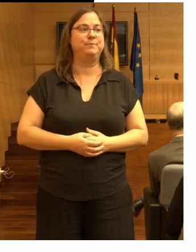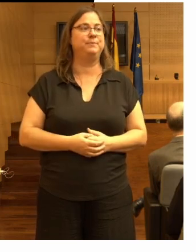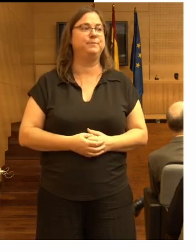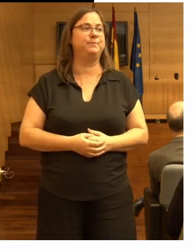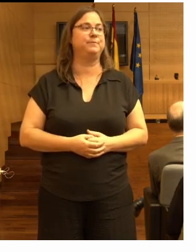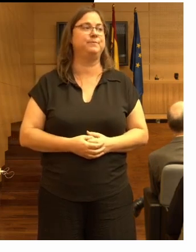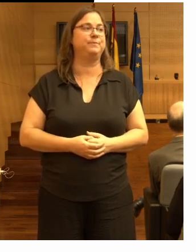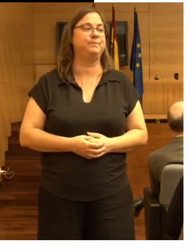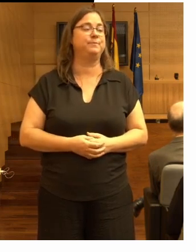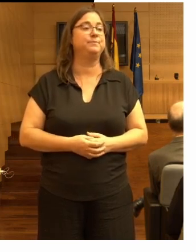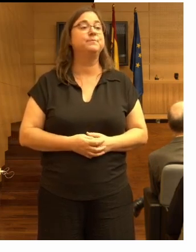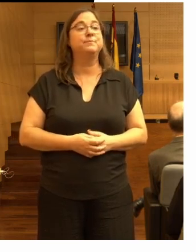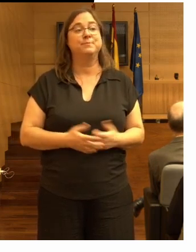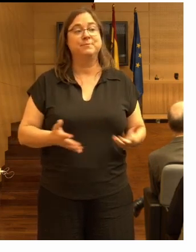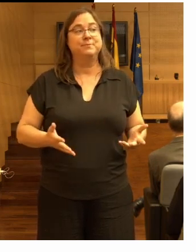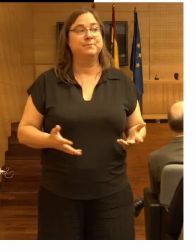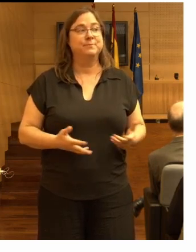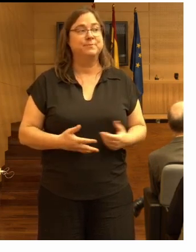así que